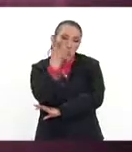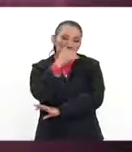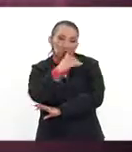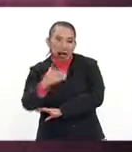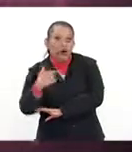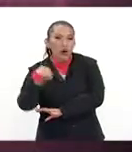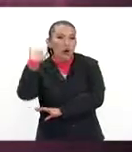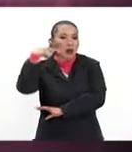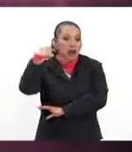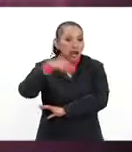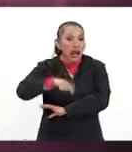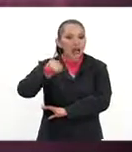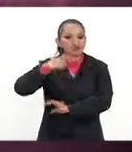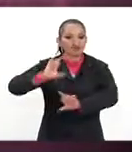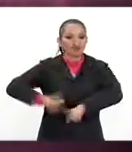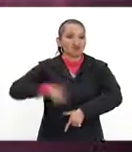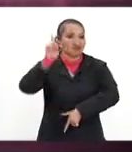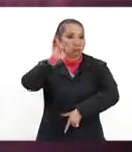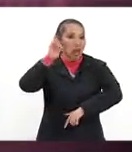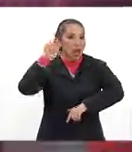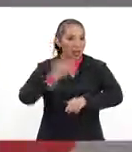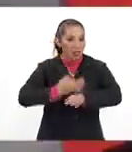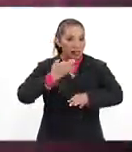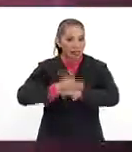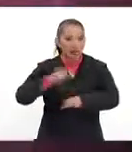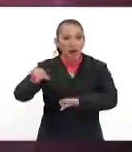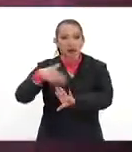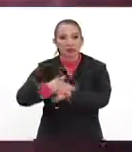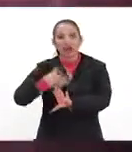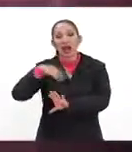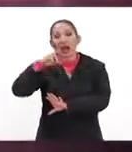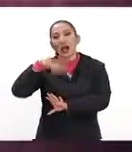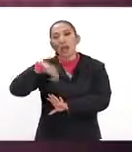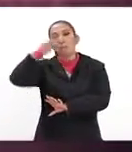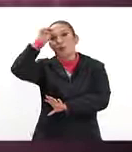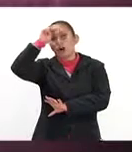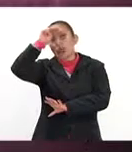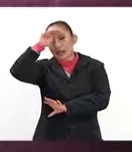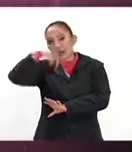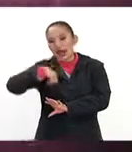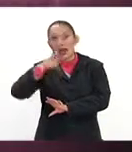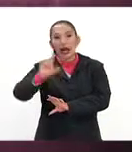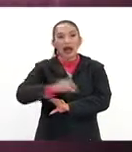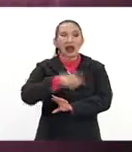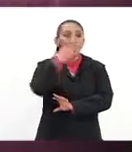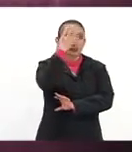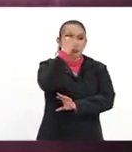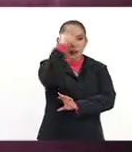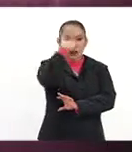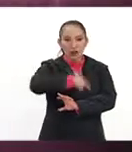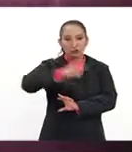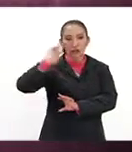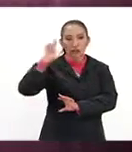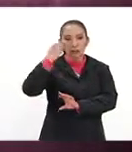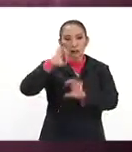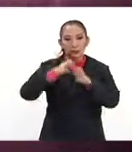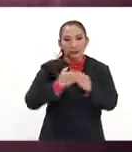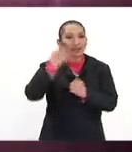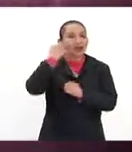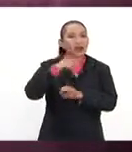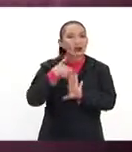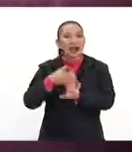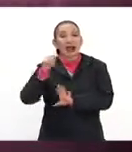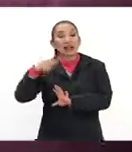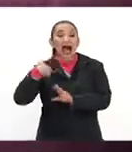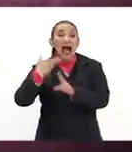.30. Chivas, las campeonas actuales en contra de Rayados de Monterrey. A las 21 horas en el Universitario, Tigres contra